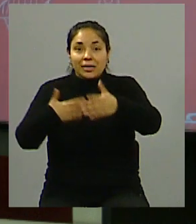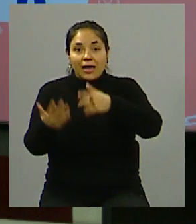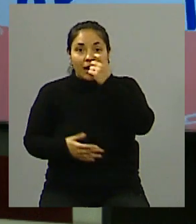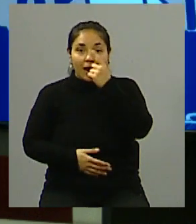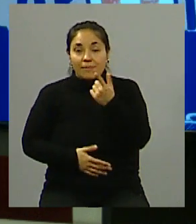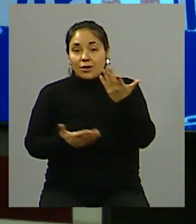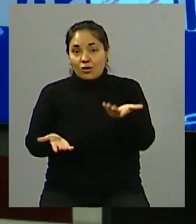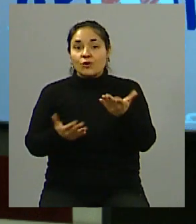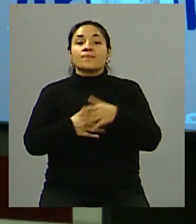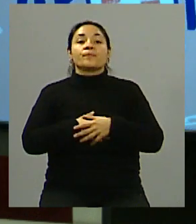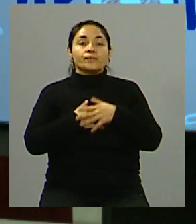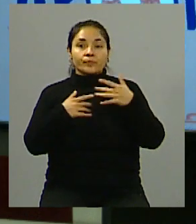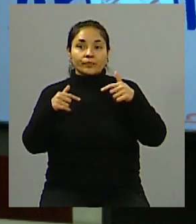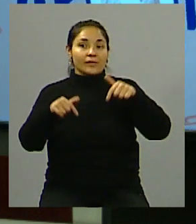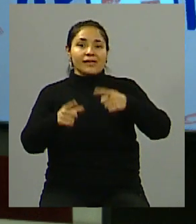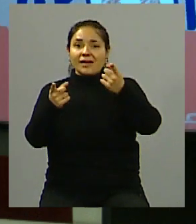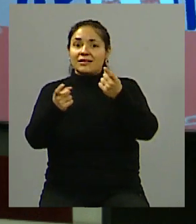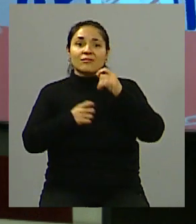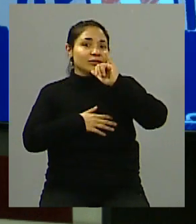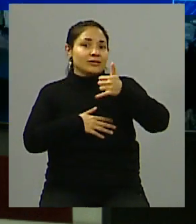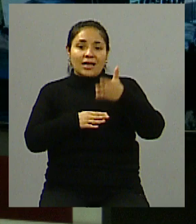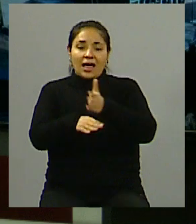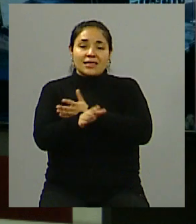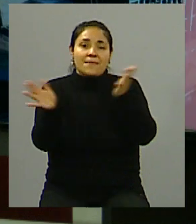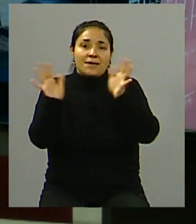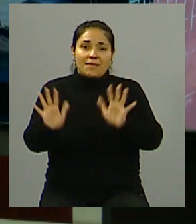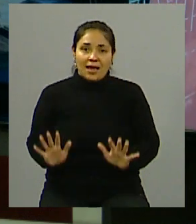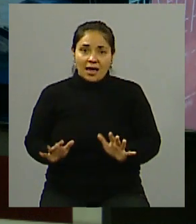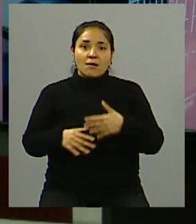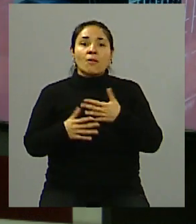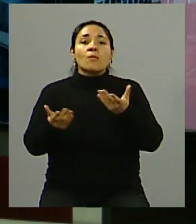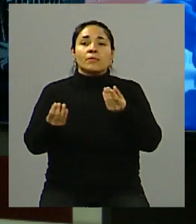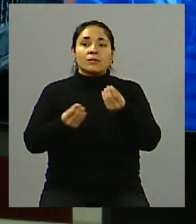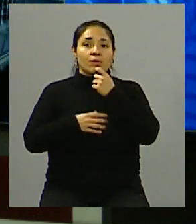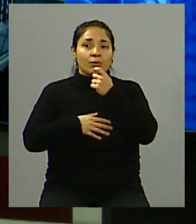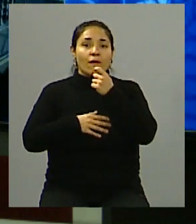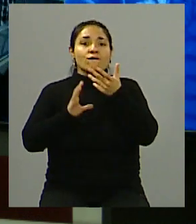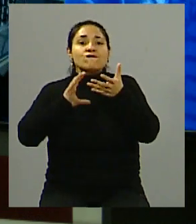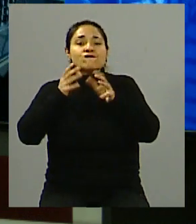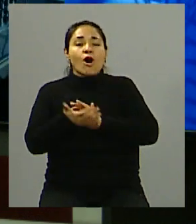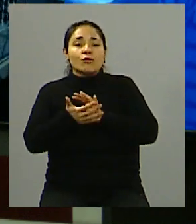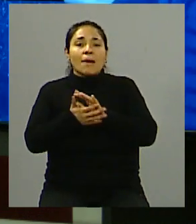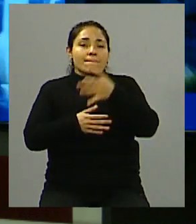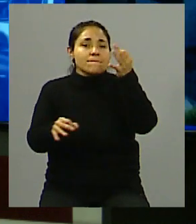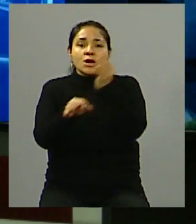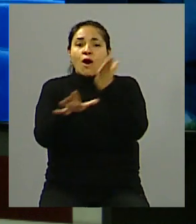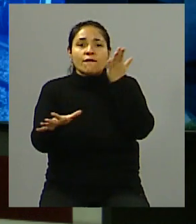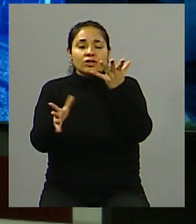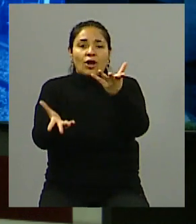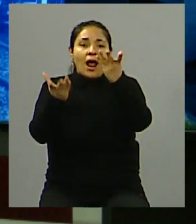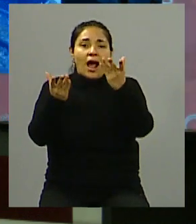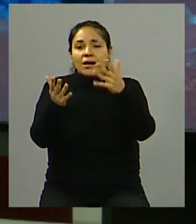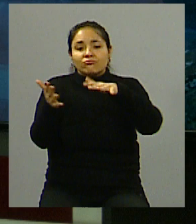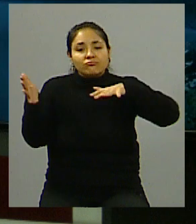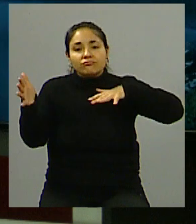continuidad en el tiempo, por lo cual necesitamos prepararnos para esos fenómenos y tener sistemas de respuesta mucho más profesionales. Pero creo que,